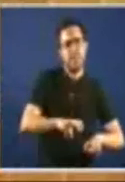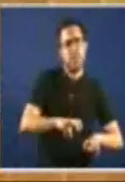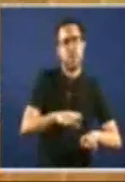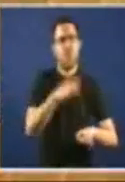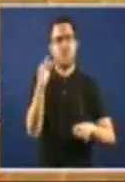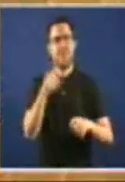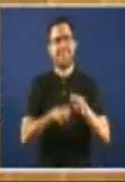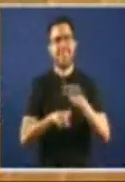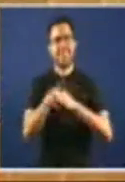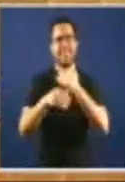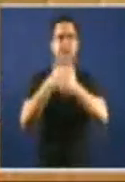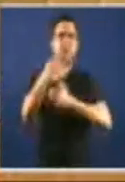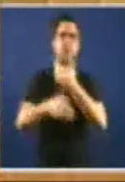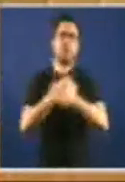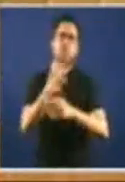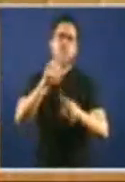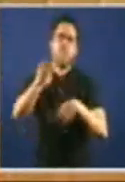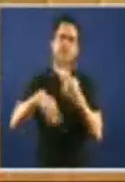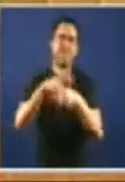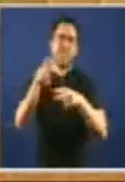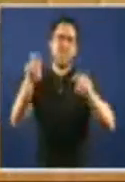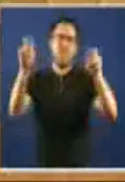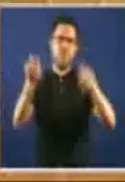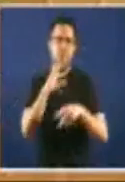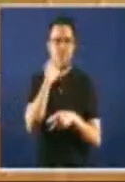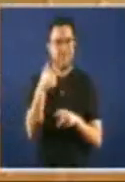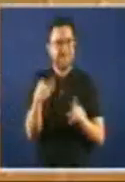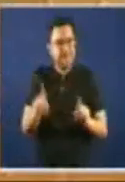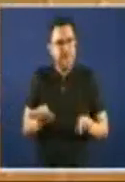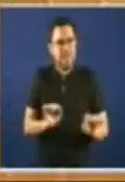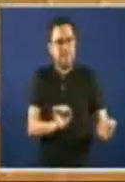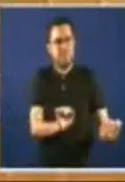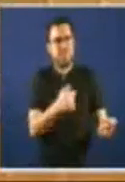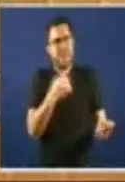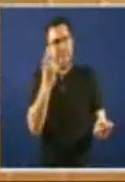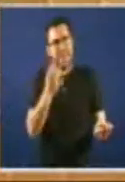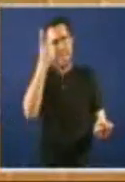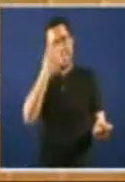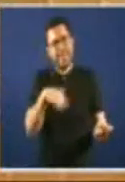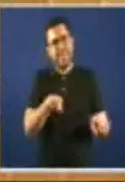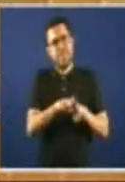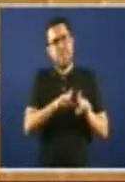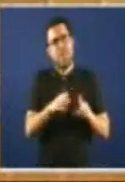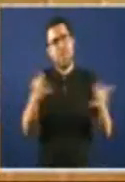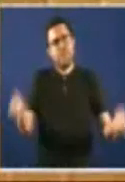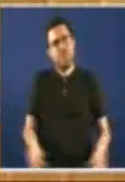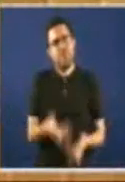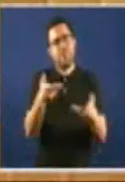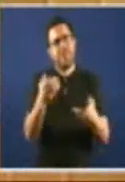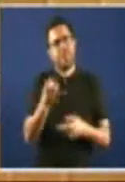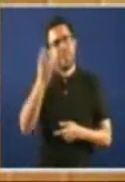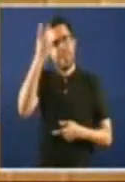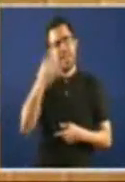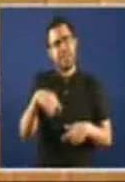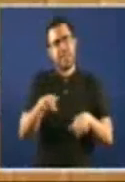Nin a innovación Posto que tamén Receita Unha iniciativa Que di Fomento da iniciativa empresarial E da mellora